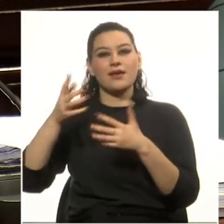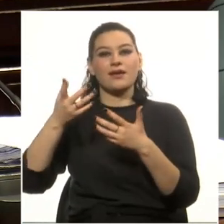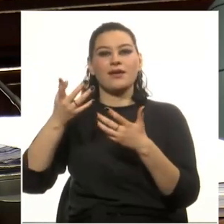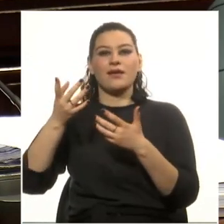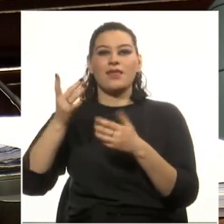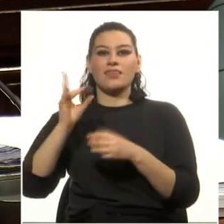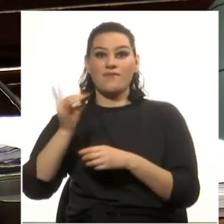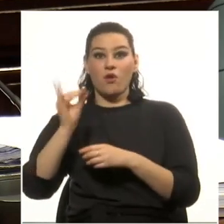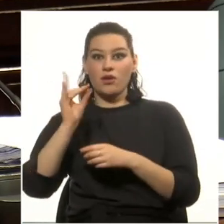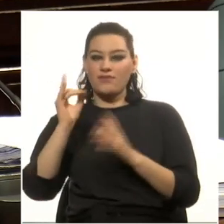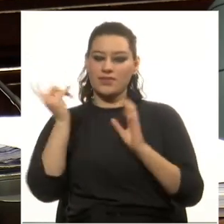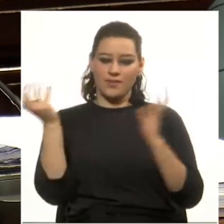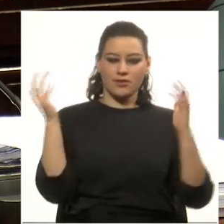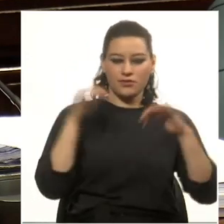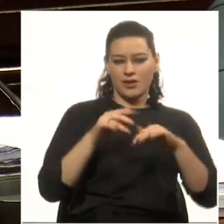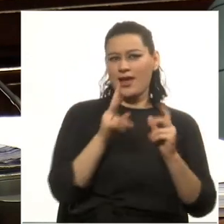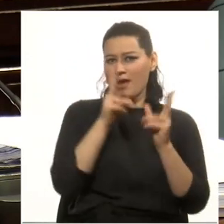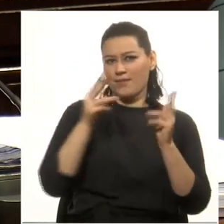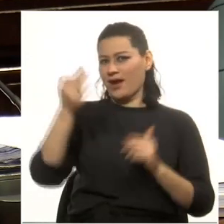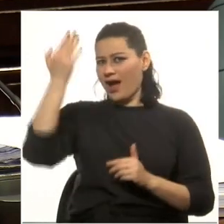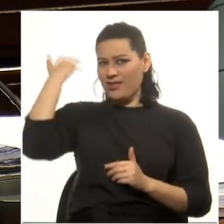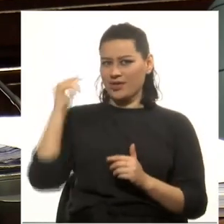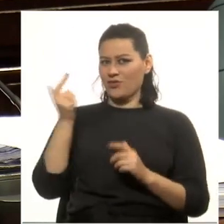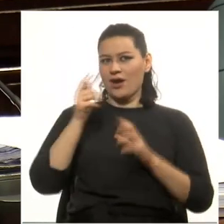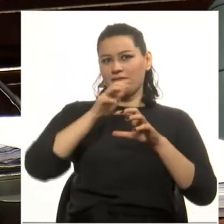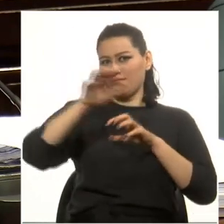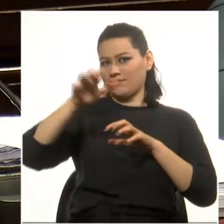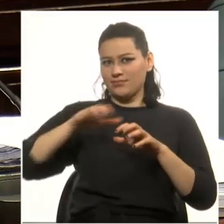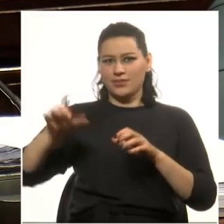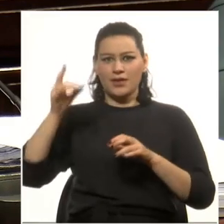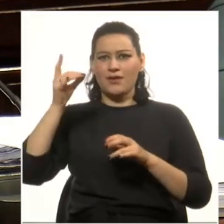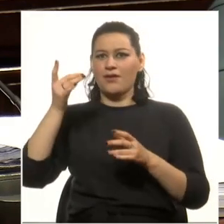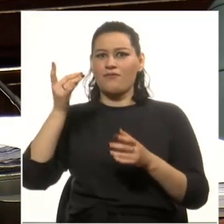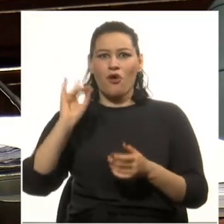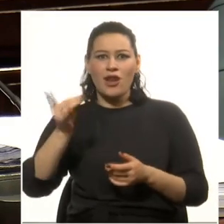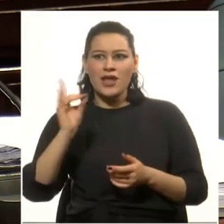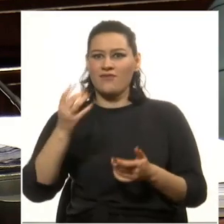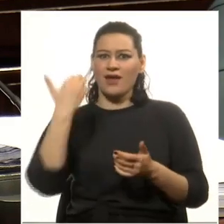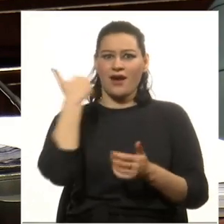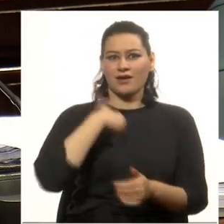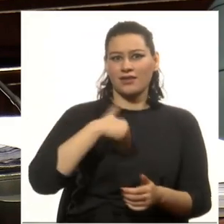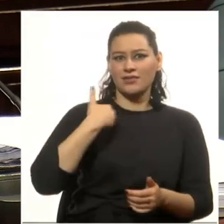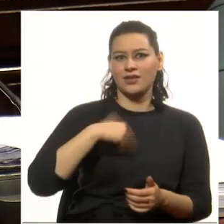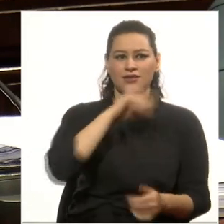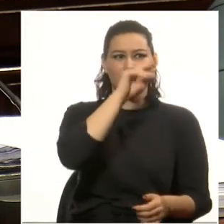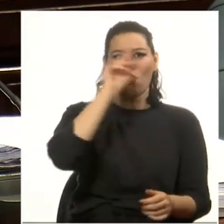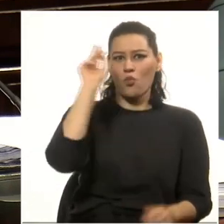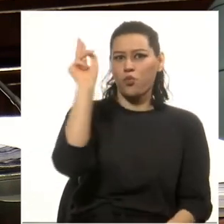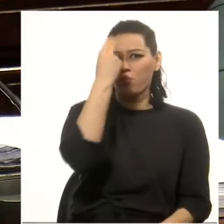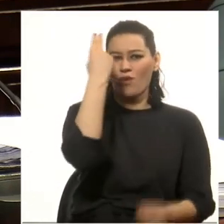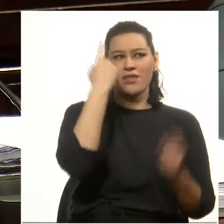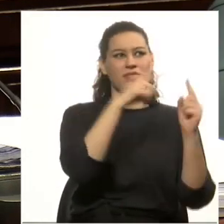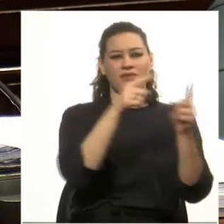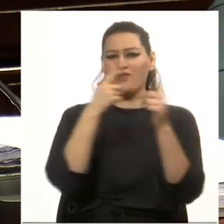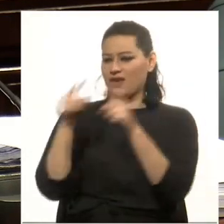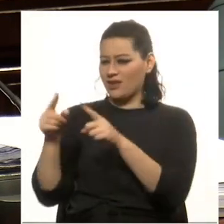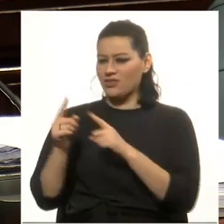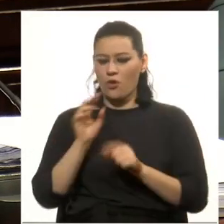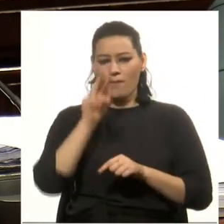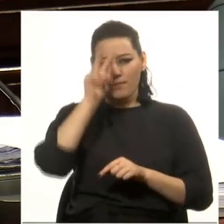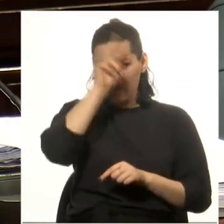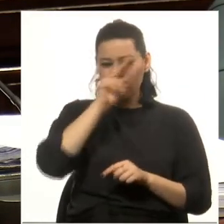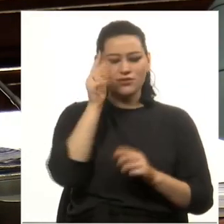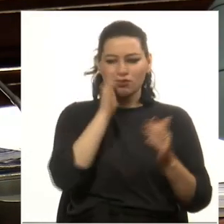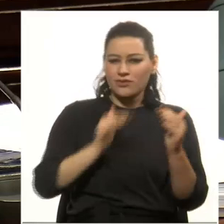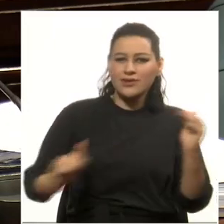En aquella época no existía diferencia entre bolivianos, argentinos, orientales, paraguayos.